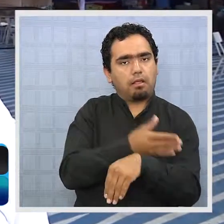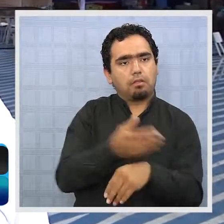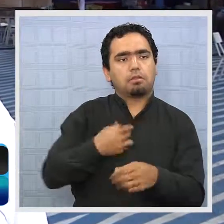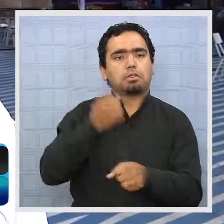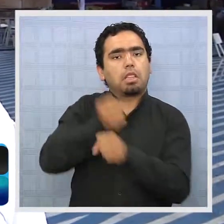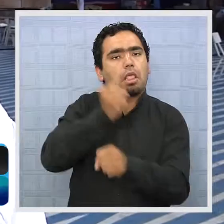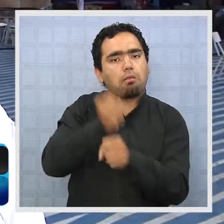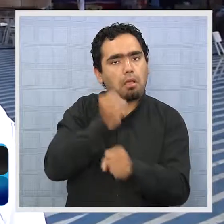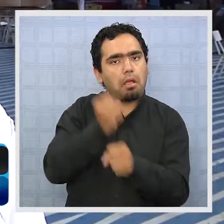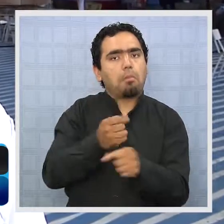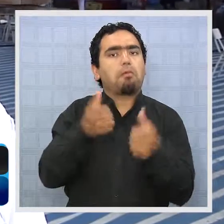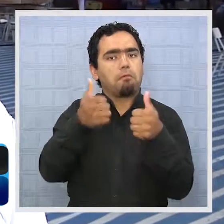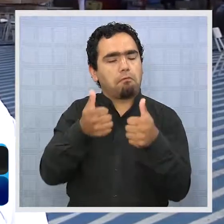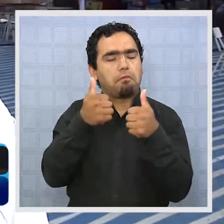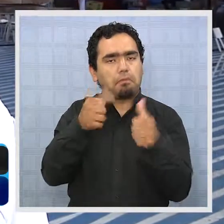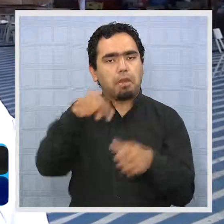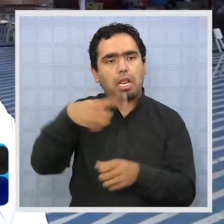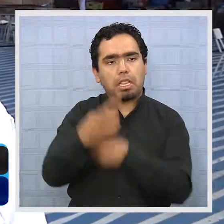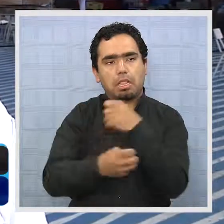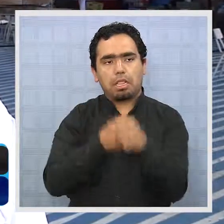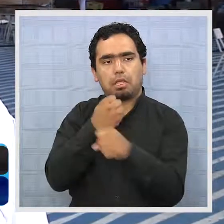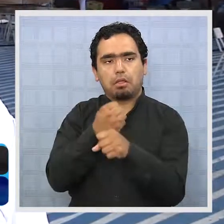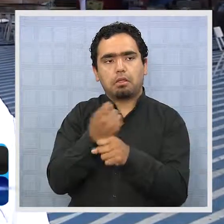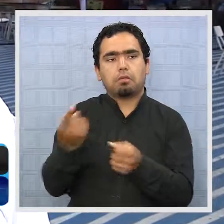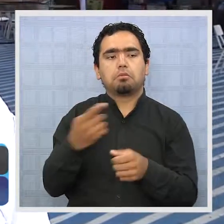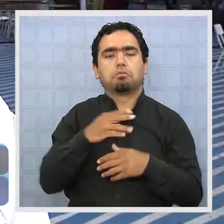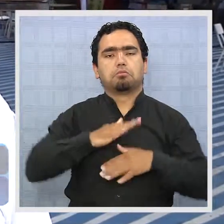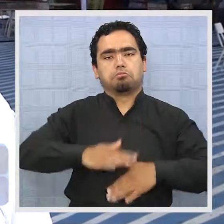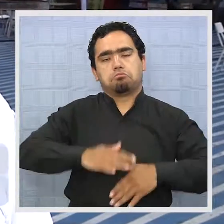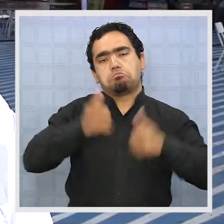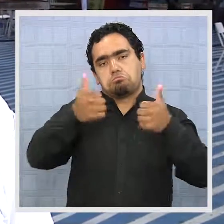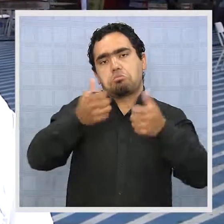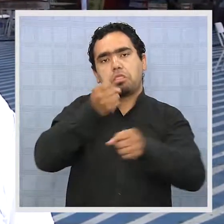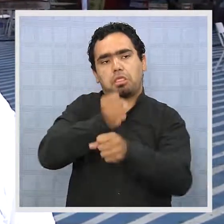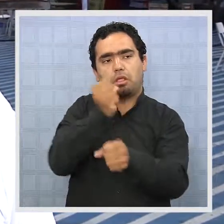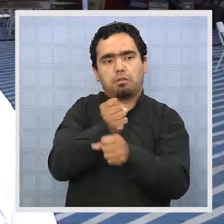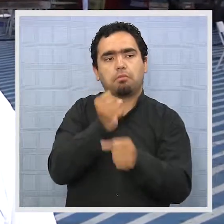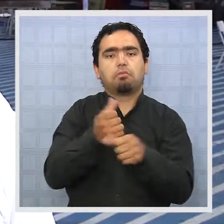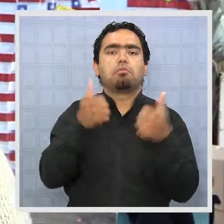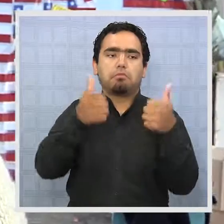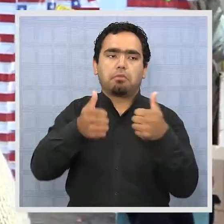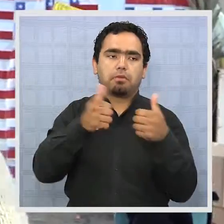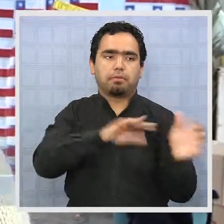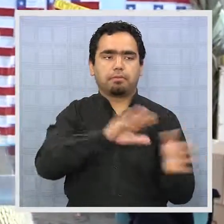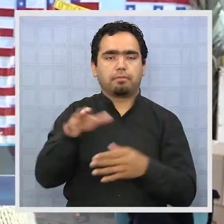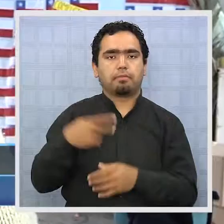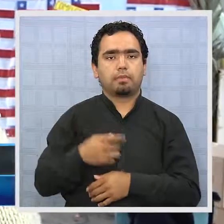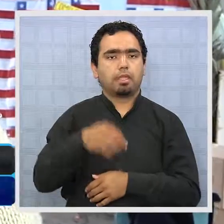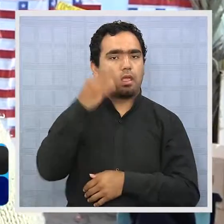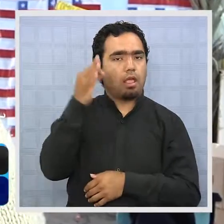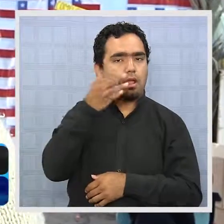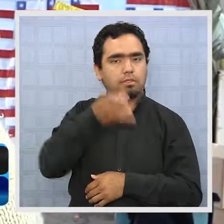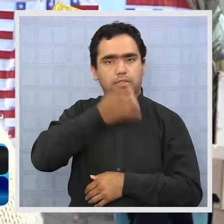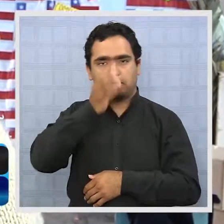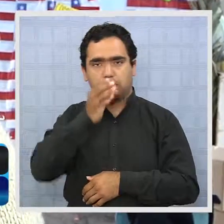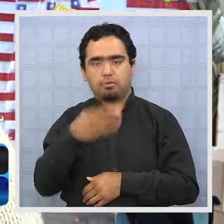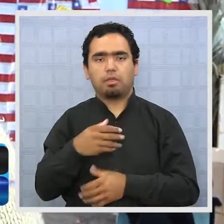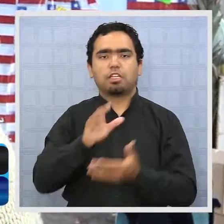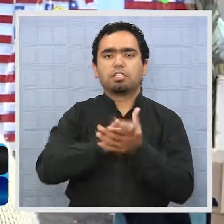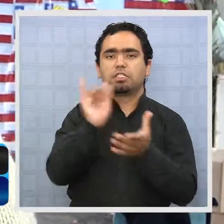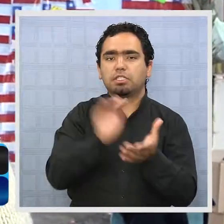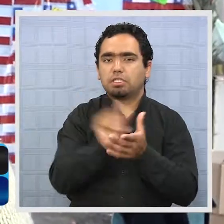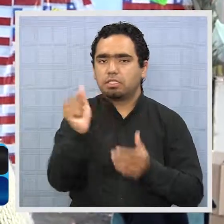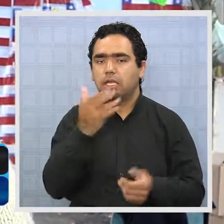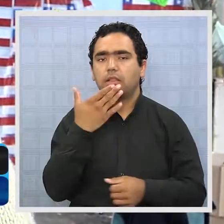creo que trabajamos bien este año, bien y conforme con lo que se trabajó, muy conforme, fue la cerveza, un poco la chicha